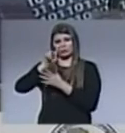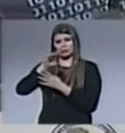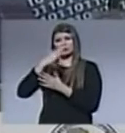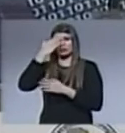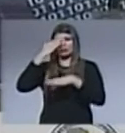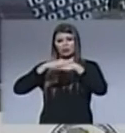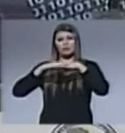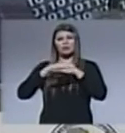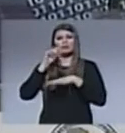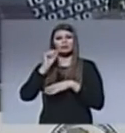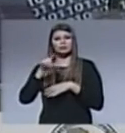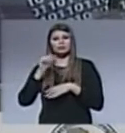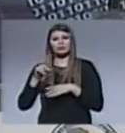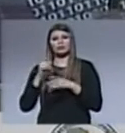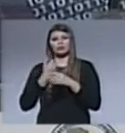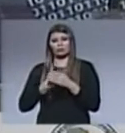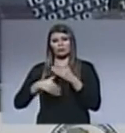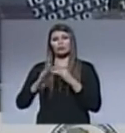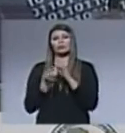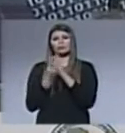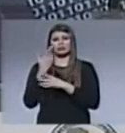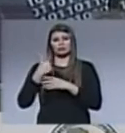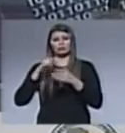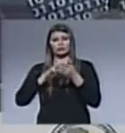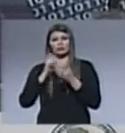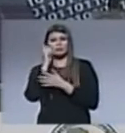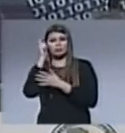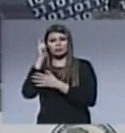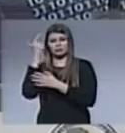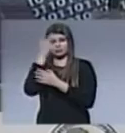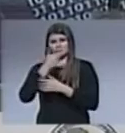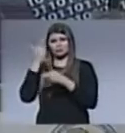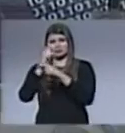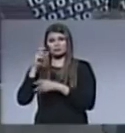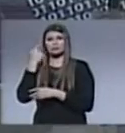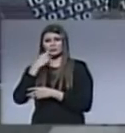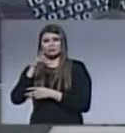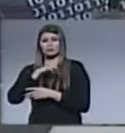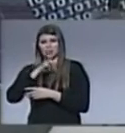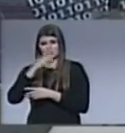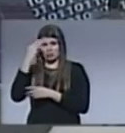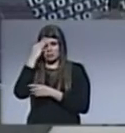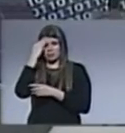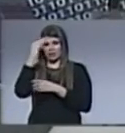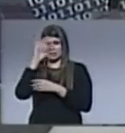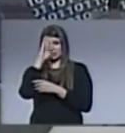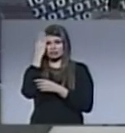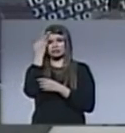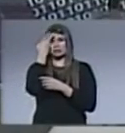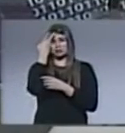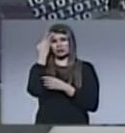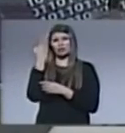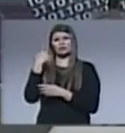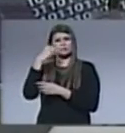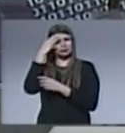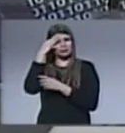claramente que al ejercer nuestros dones espirituales debemos tener una mente renovada, una mente